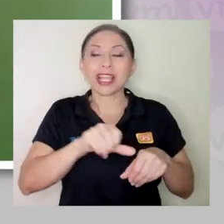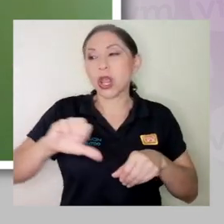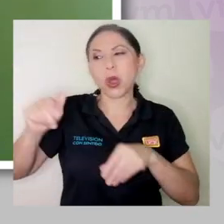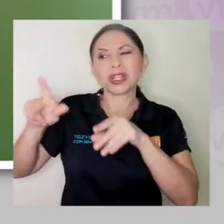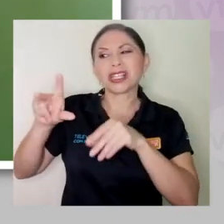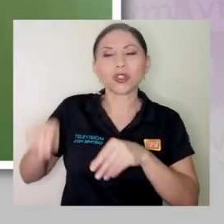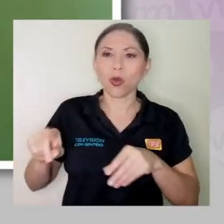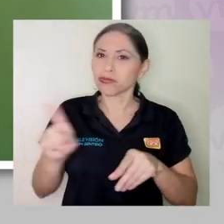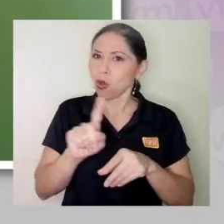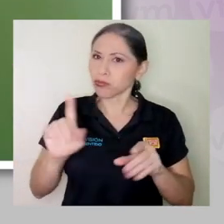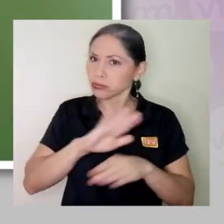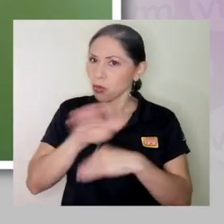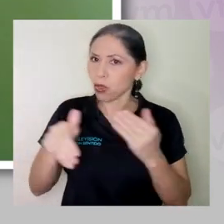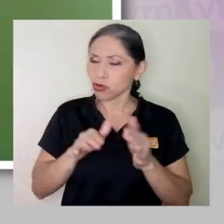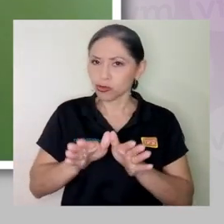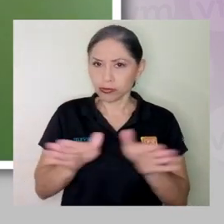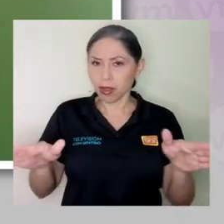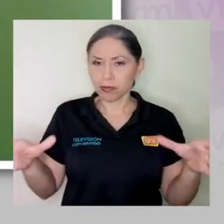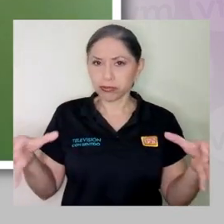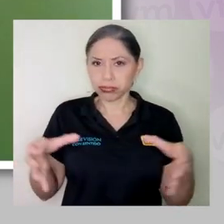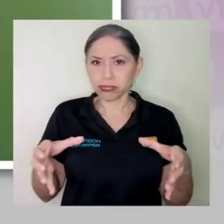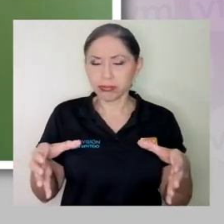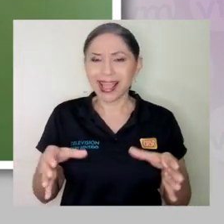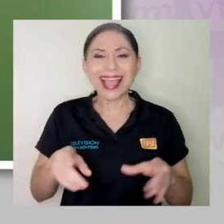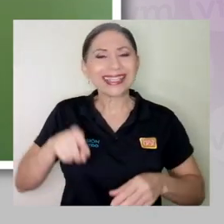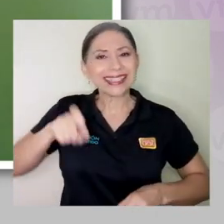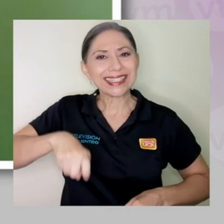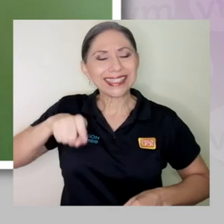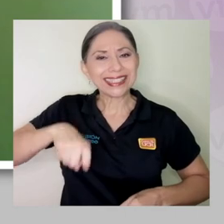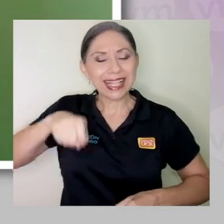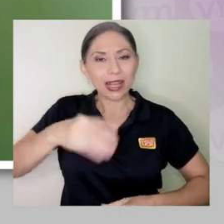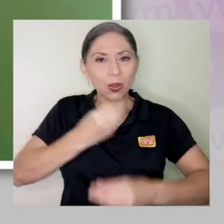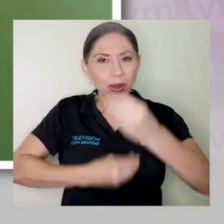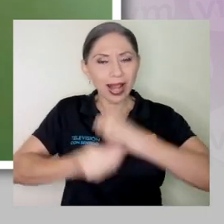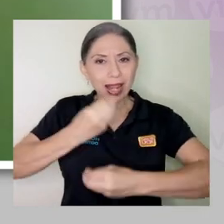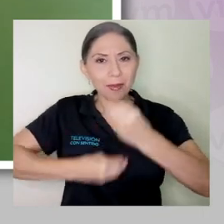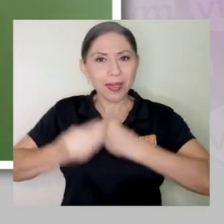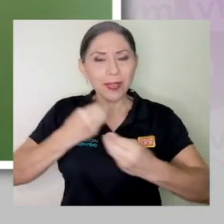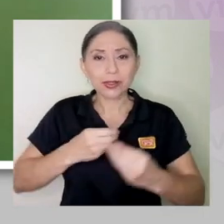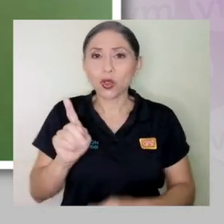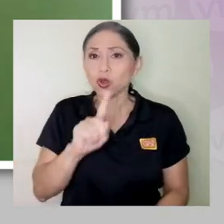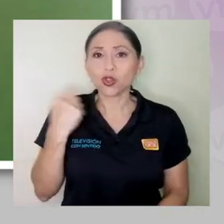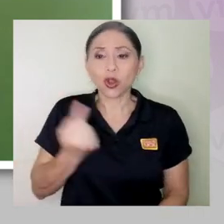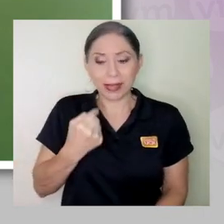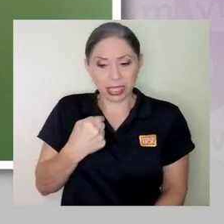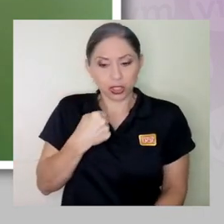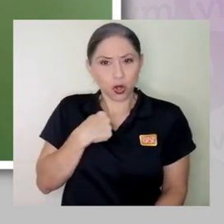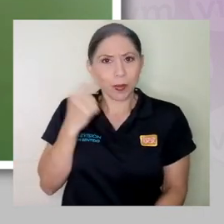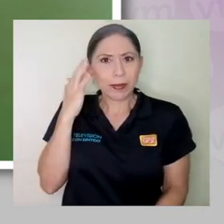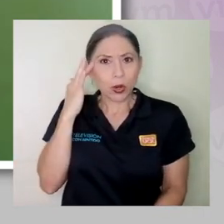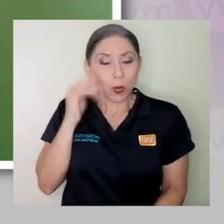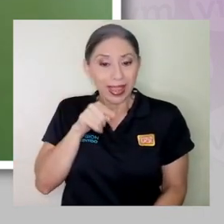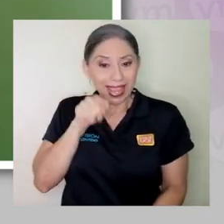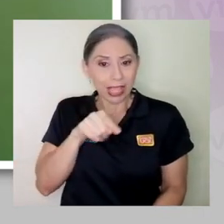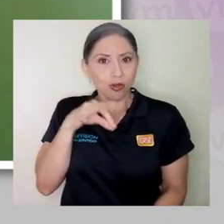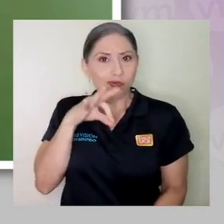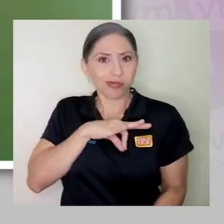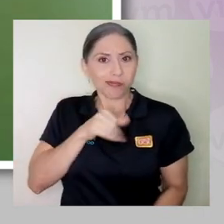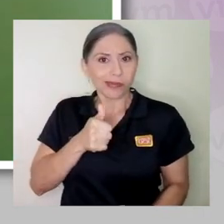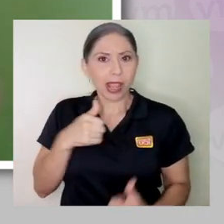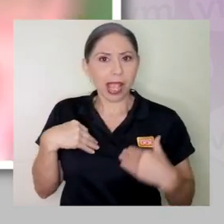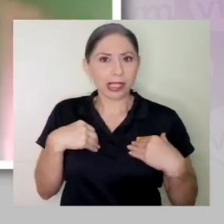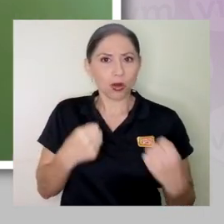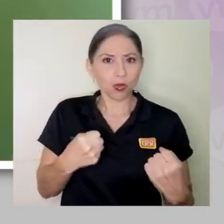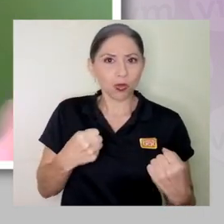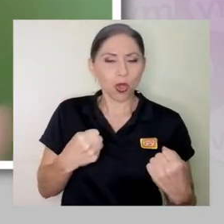eso es que es muy necesario que la alimentación, no solo yo me preocupe que me vaya a favorecer mi salud, sino tengo que pensar